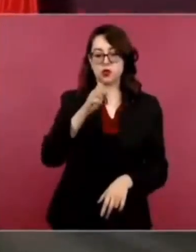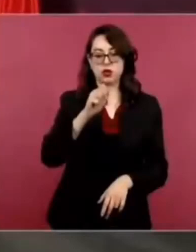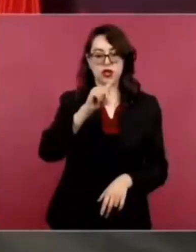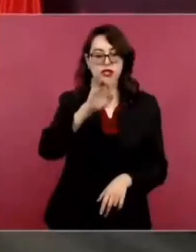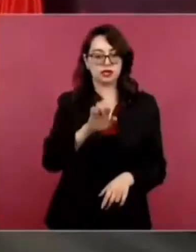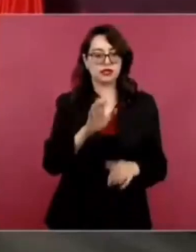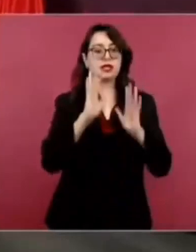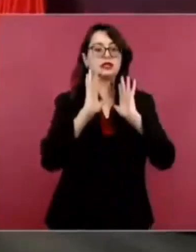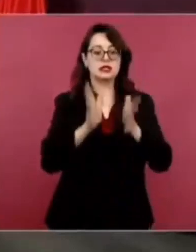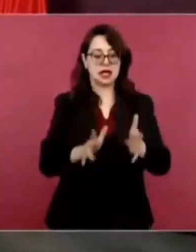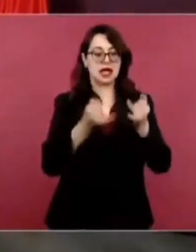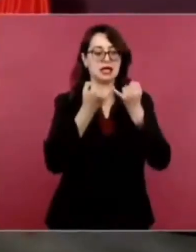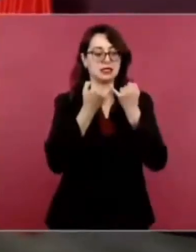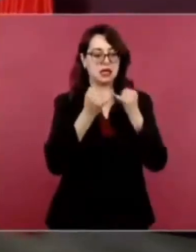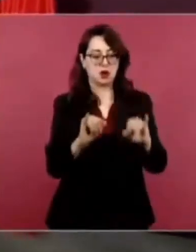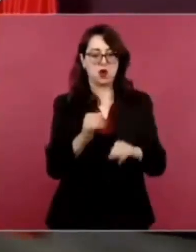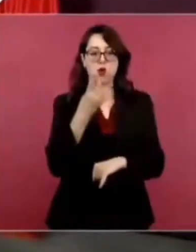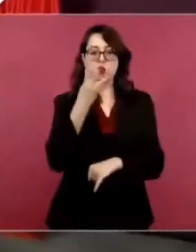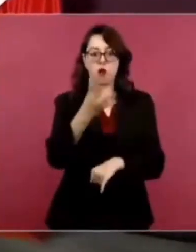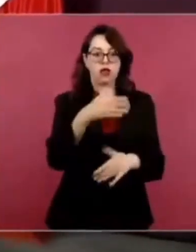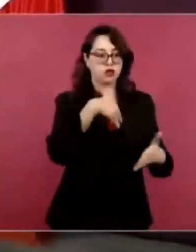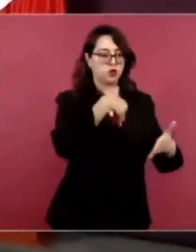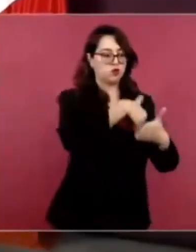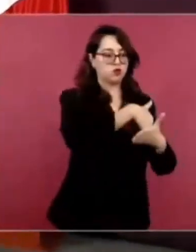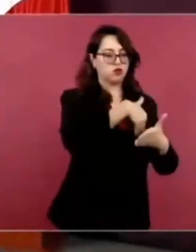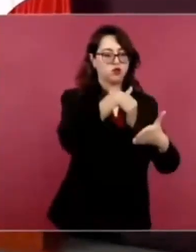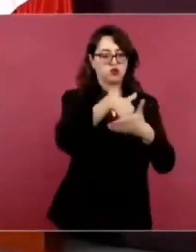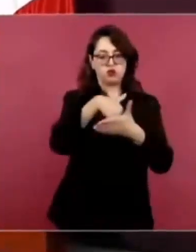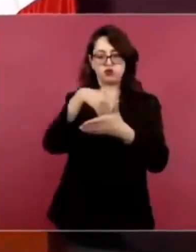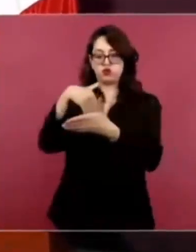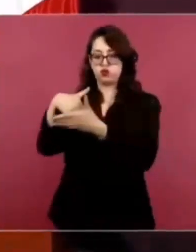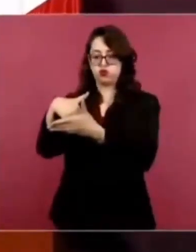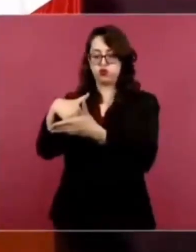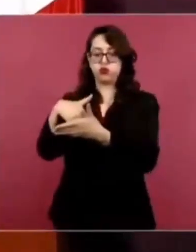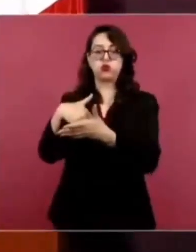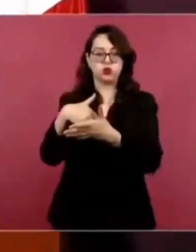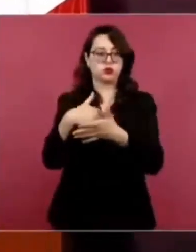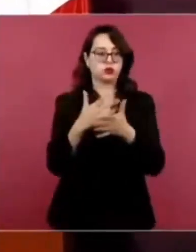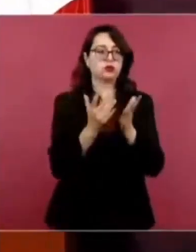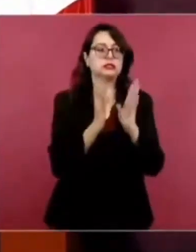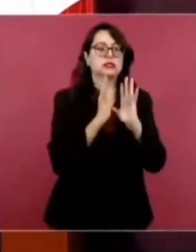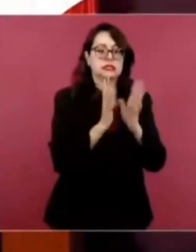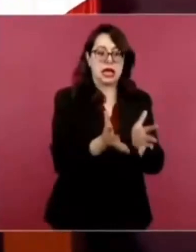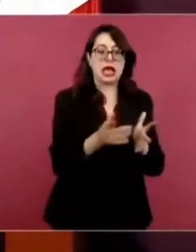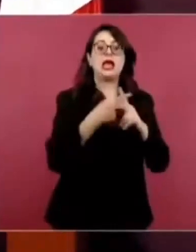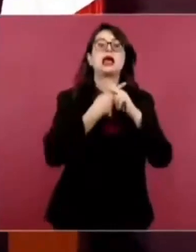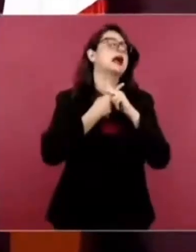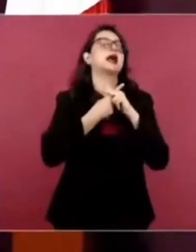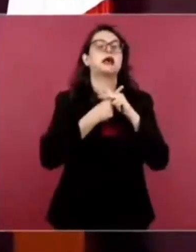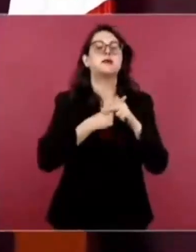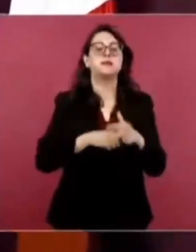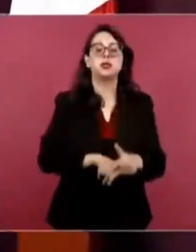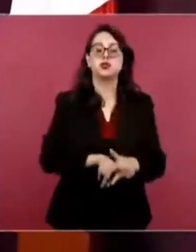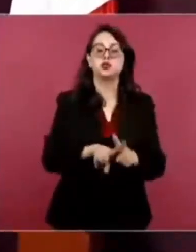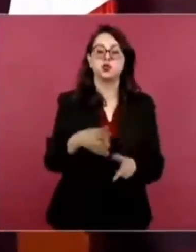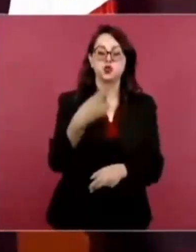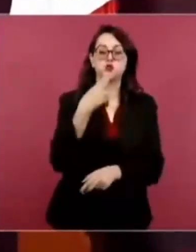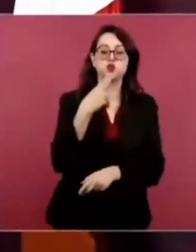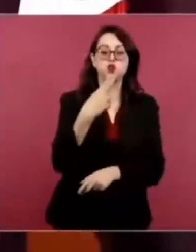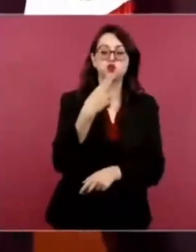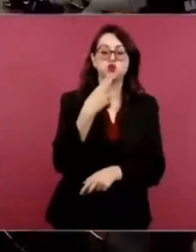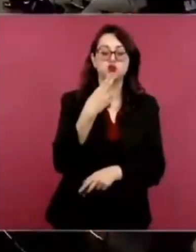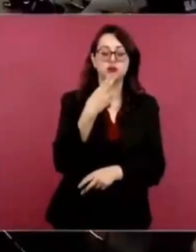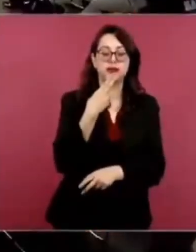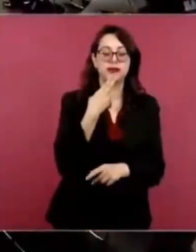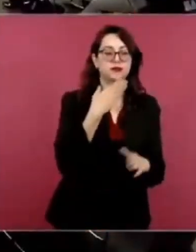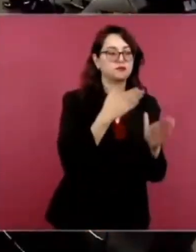inauguraron cuatro estaciones, el día 15. y aquí se ha informado que